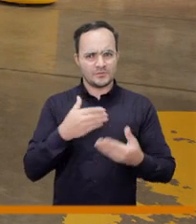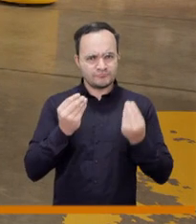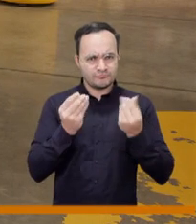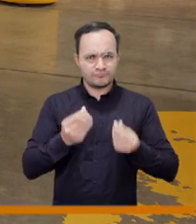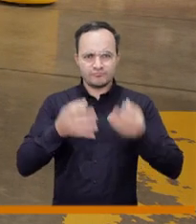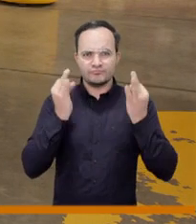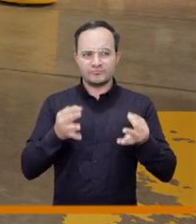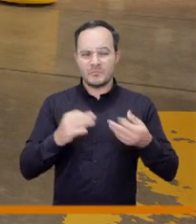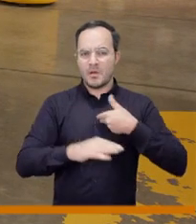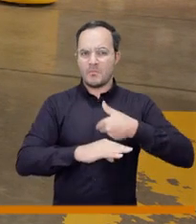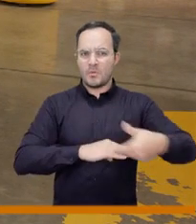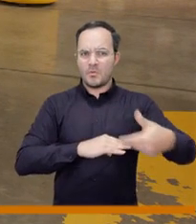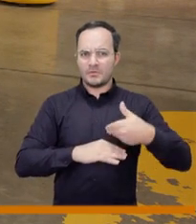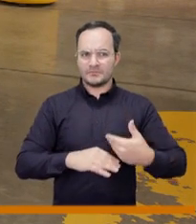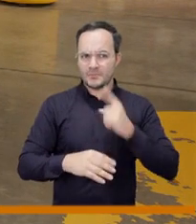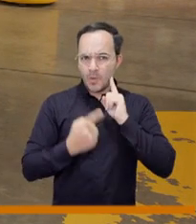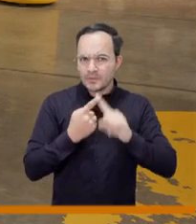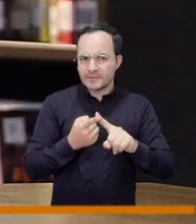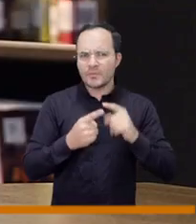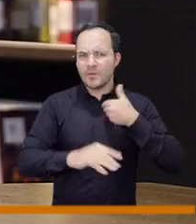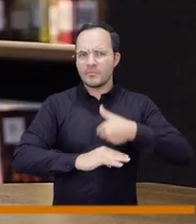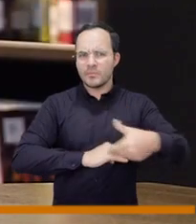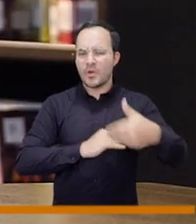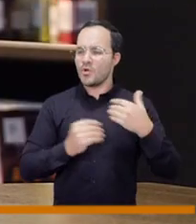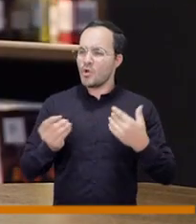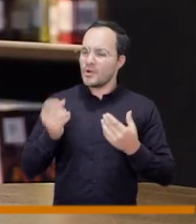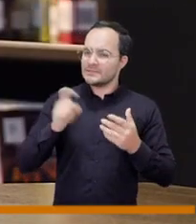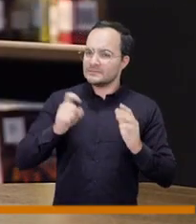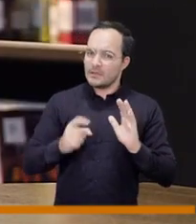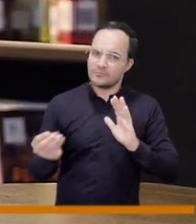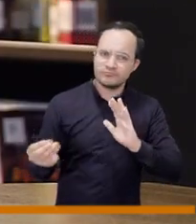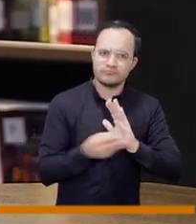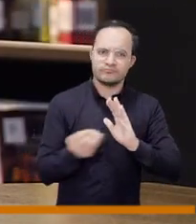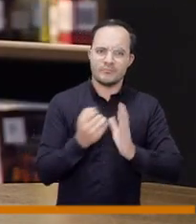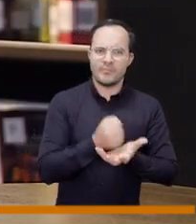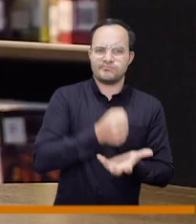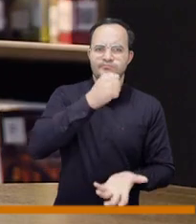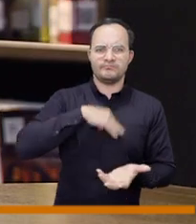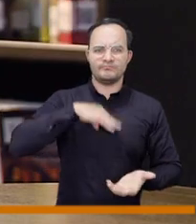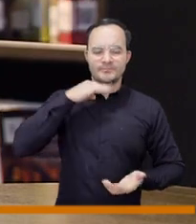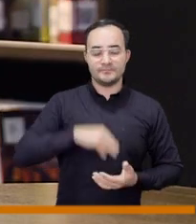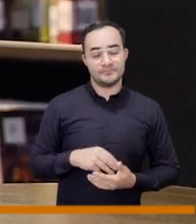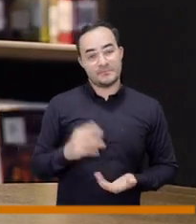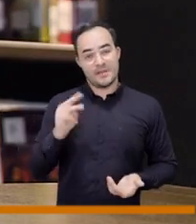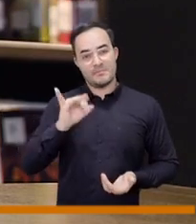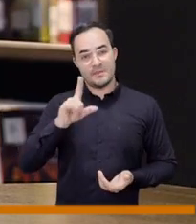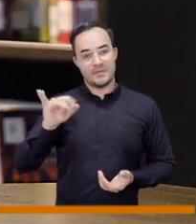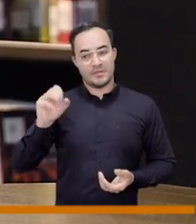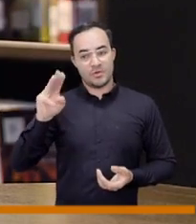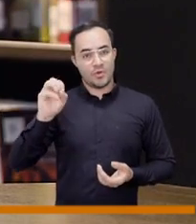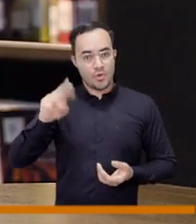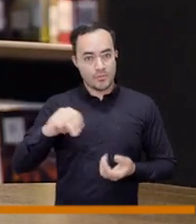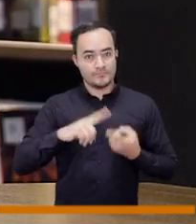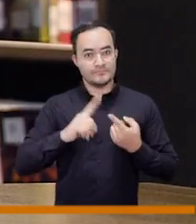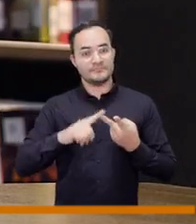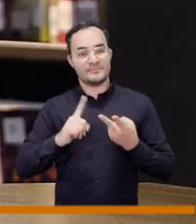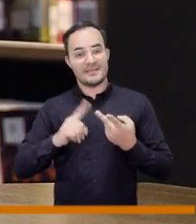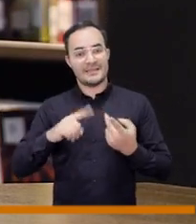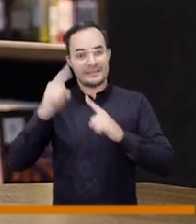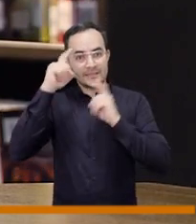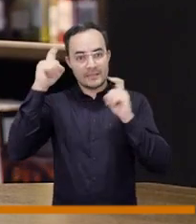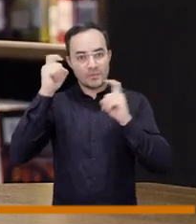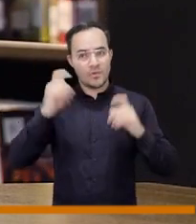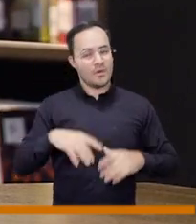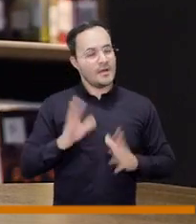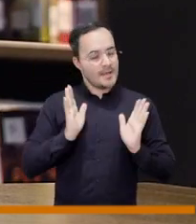mil millones de pesos de recursos públicos que eran solicitados por ellos a modo de capitalización milicon